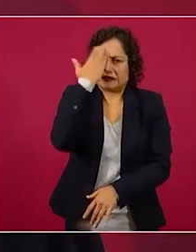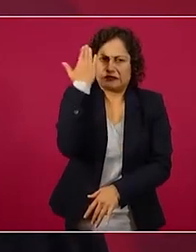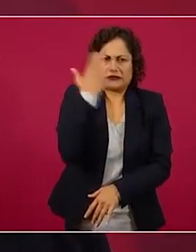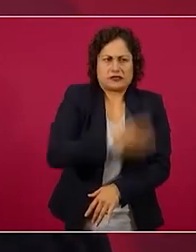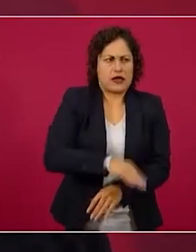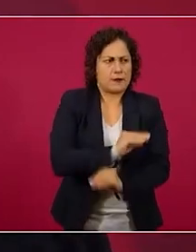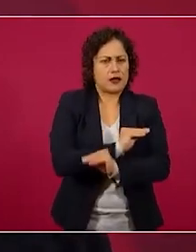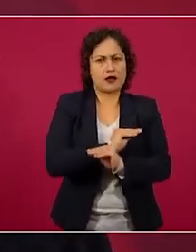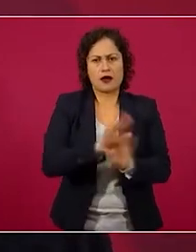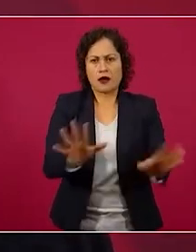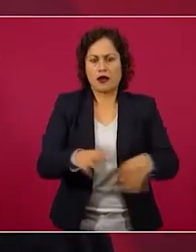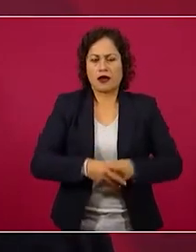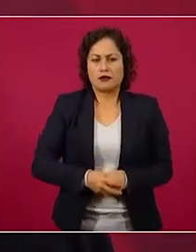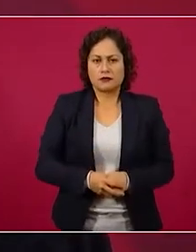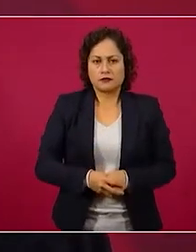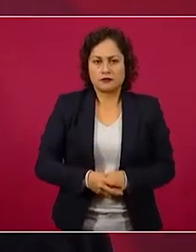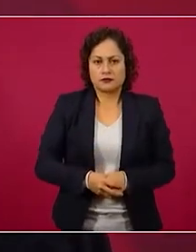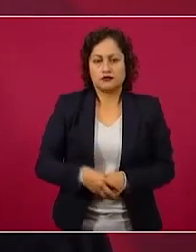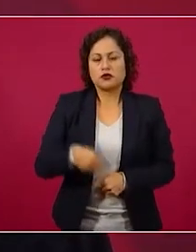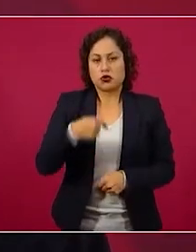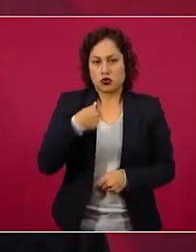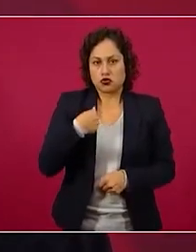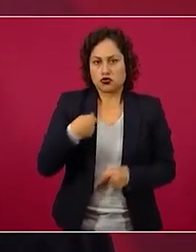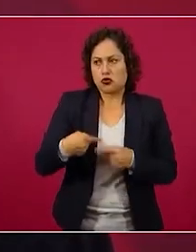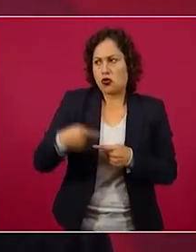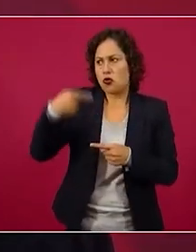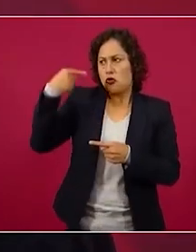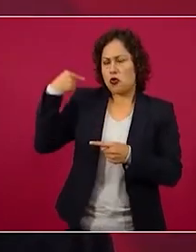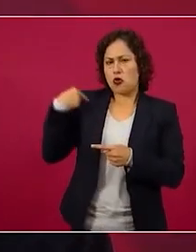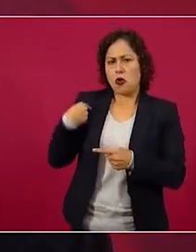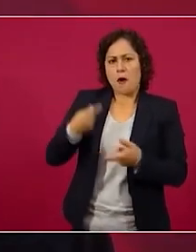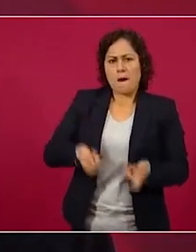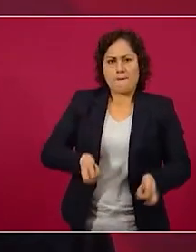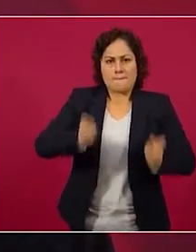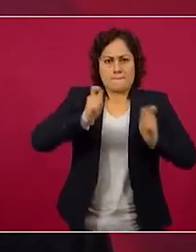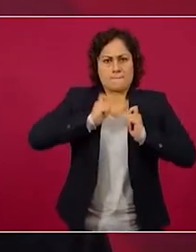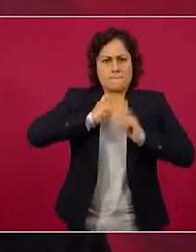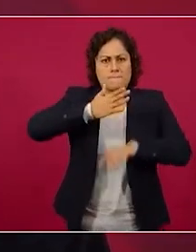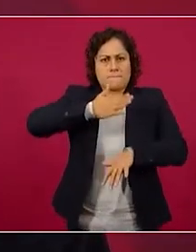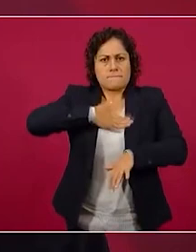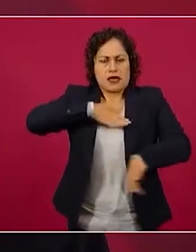mientras yo he sido dirigente ellos no han ocupado un cargo